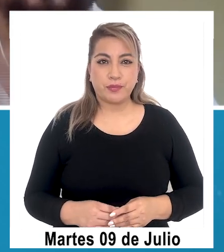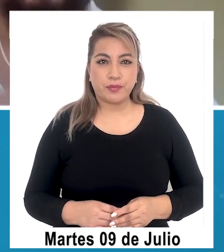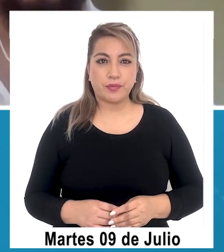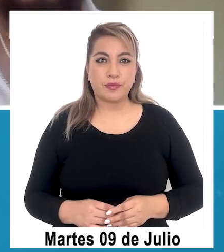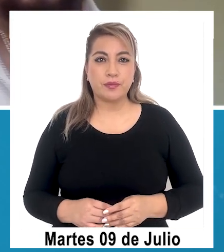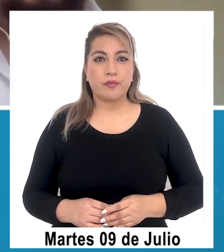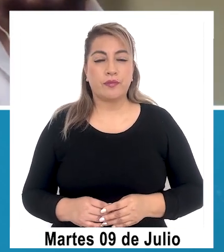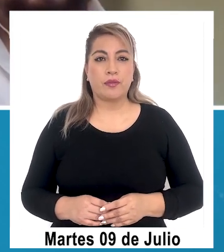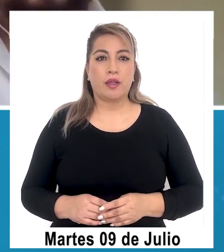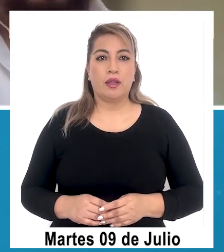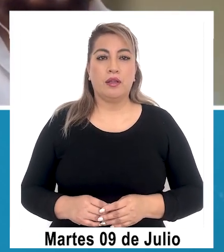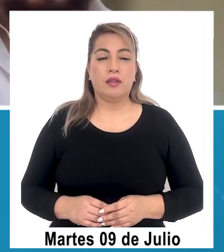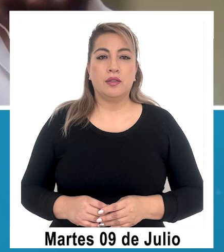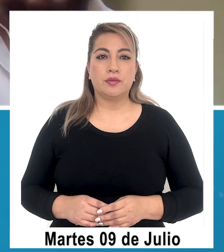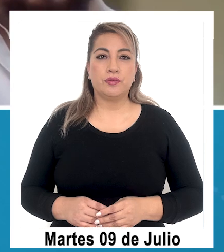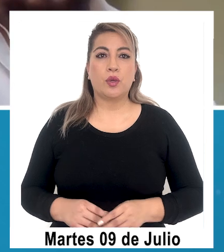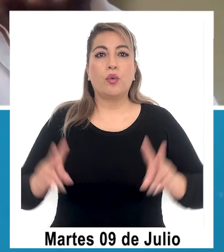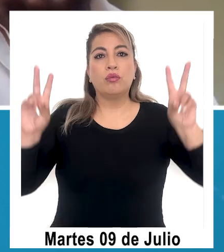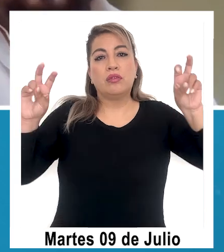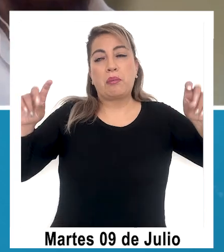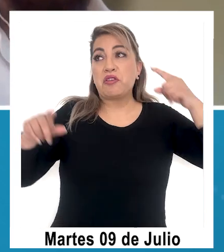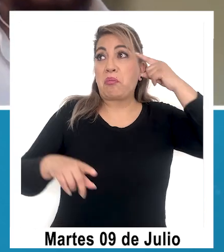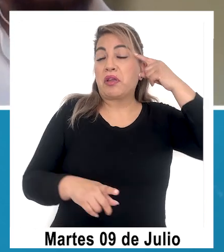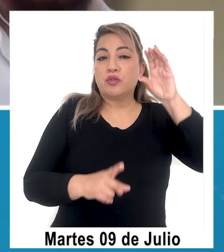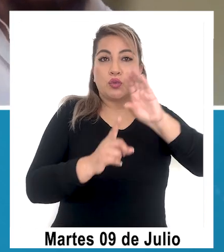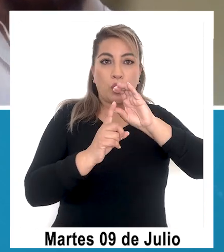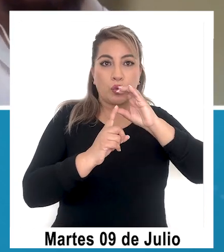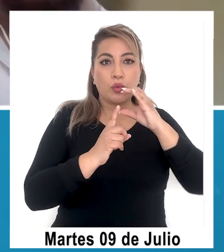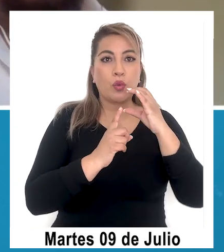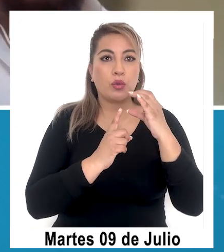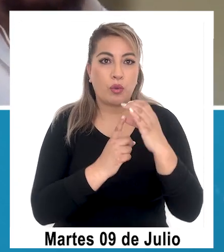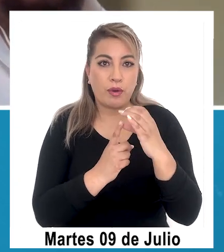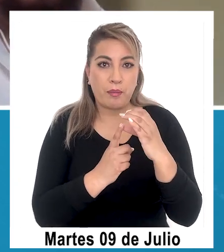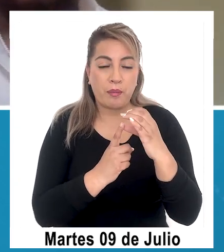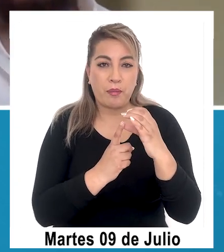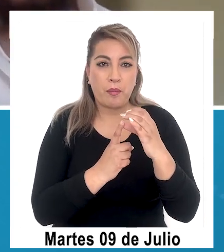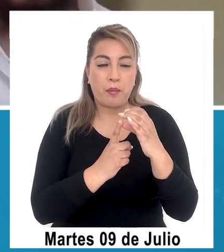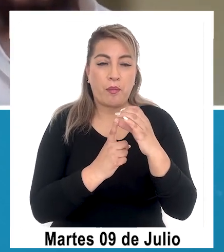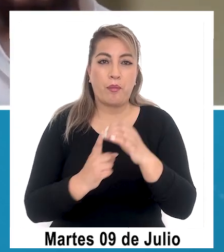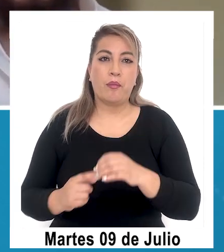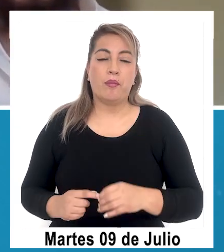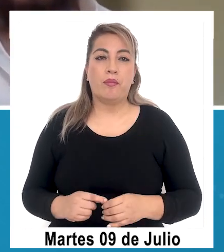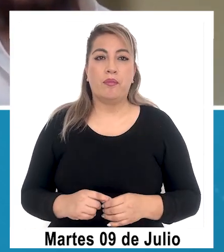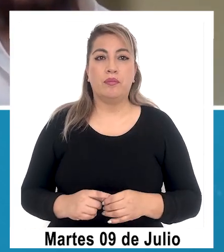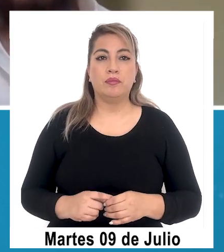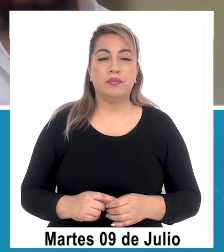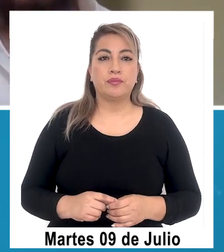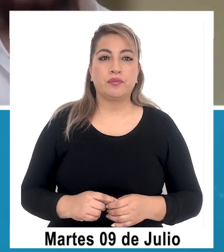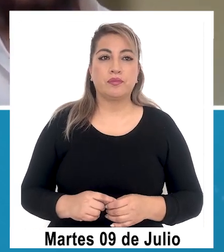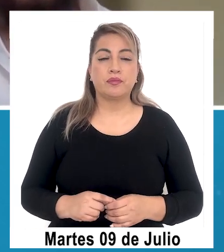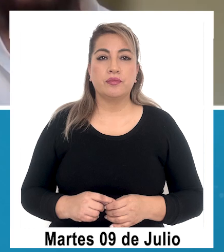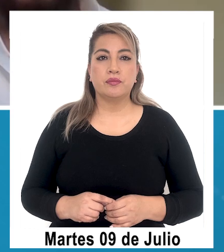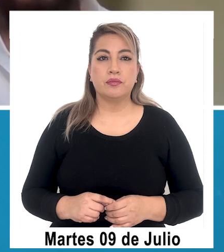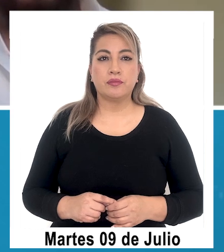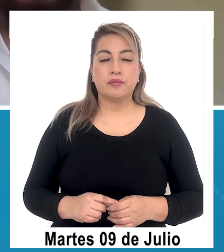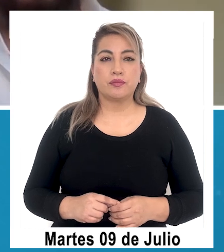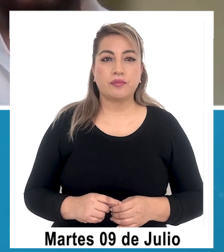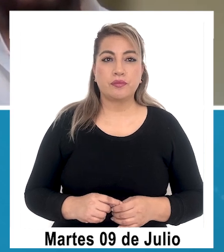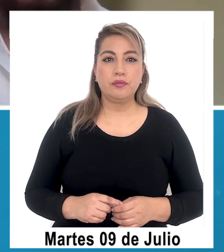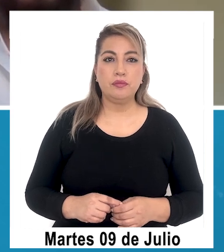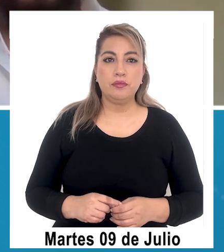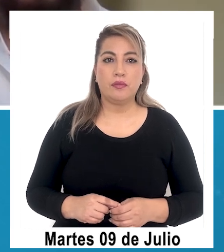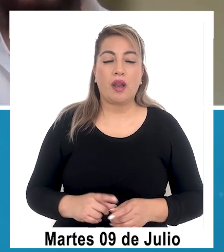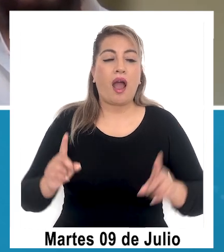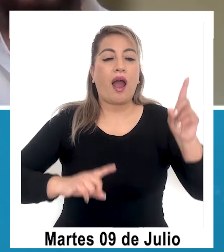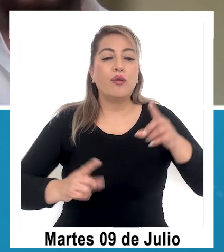Mira, primero hay una razón cultural que tiene que ver con la lógica de cómo funciona, digamos, la